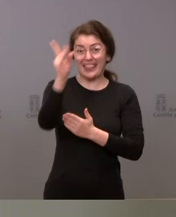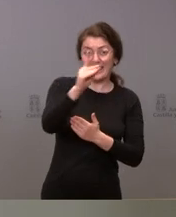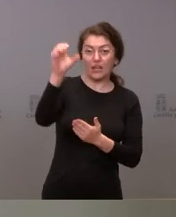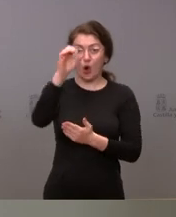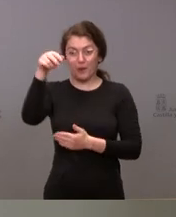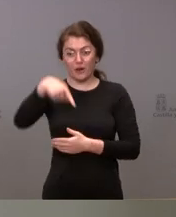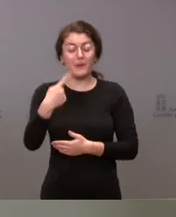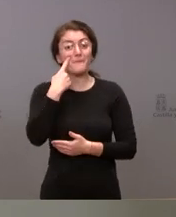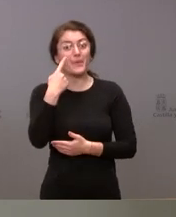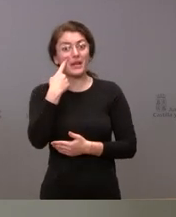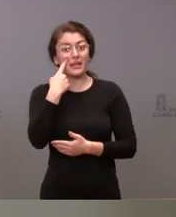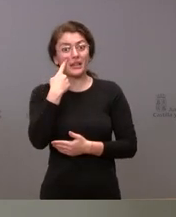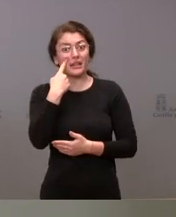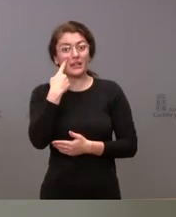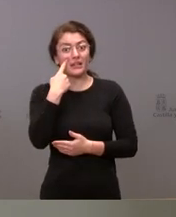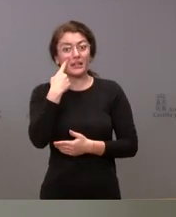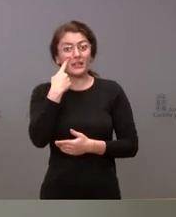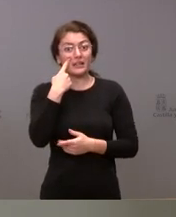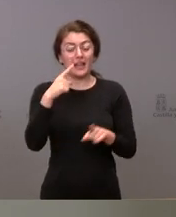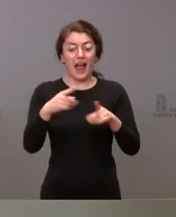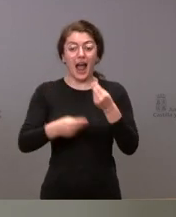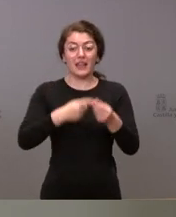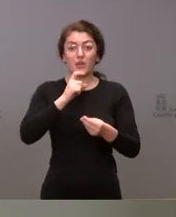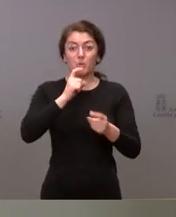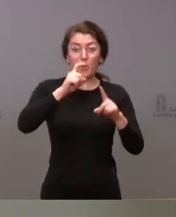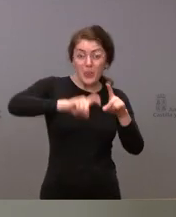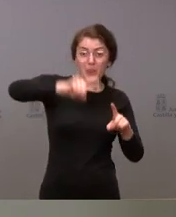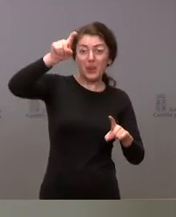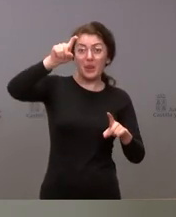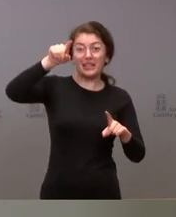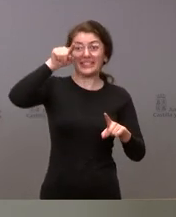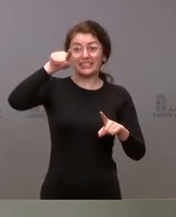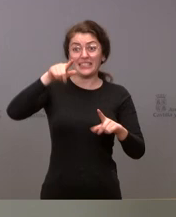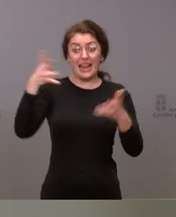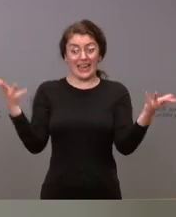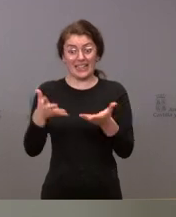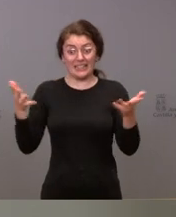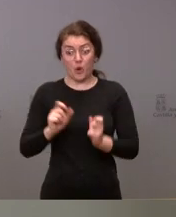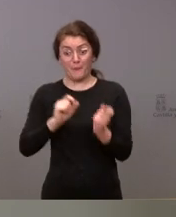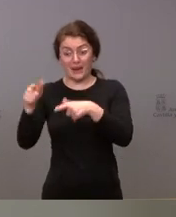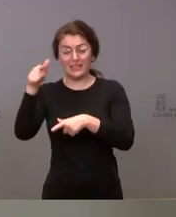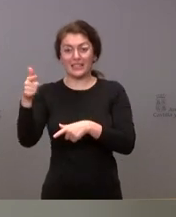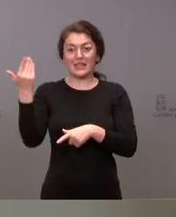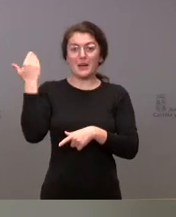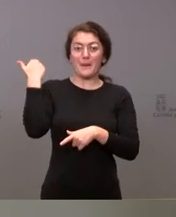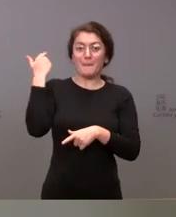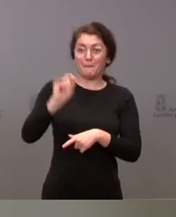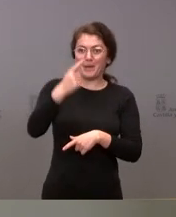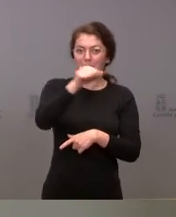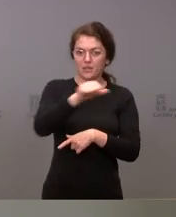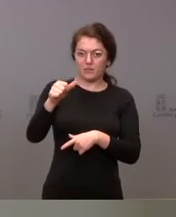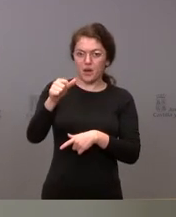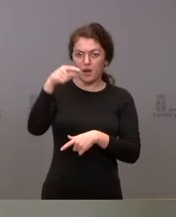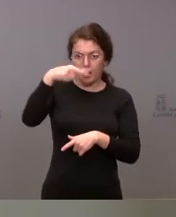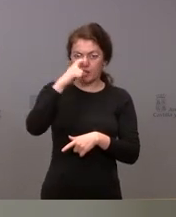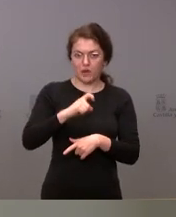Castilla y León que el pico en las unidades de críticos lo hemos tenido en la primera semana de 2022, el de